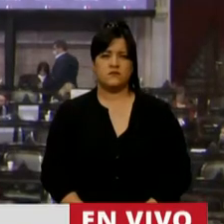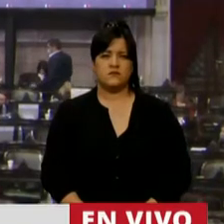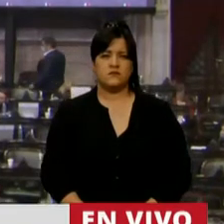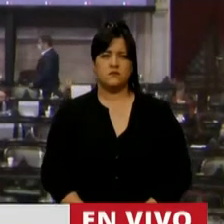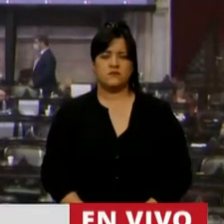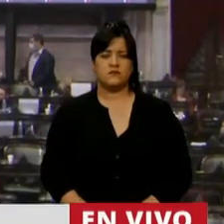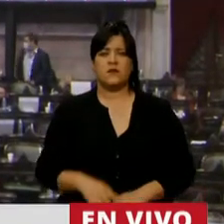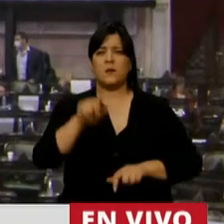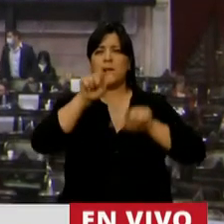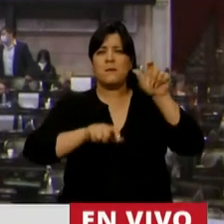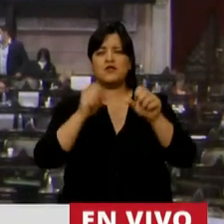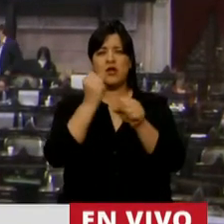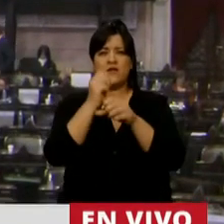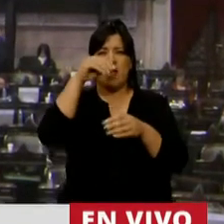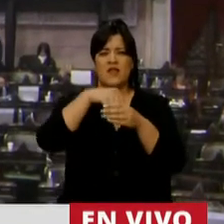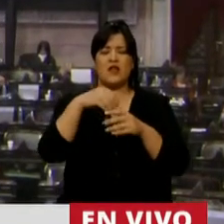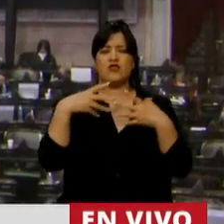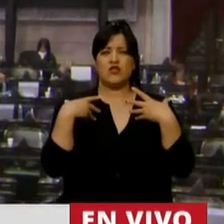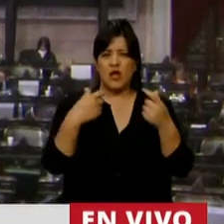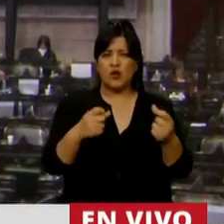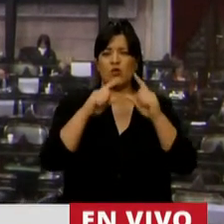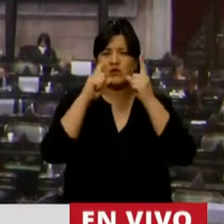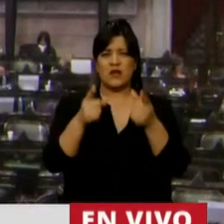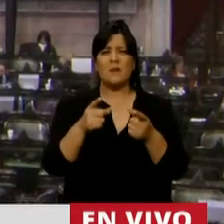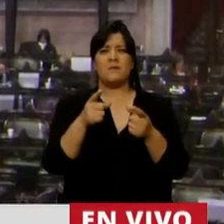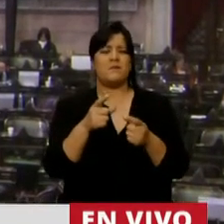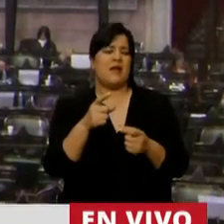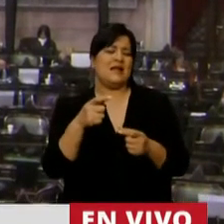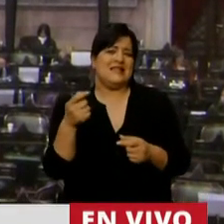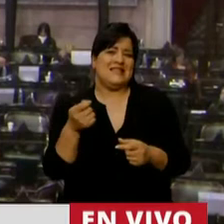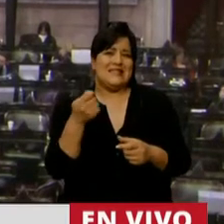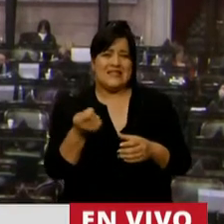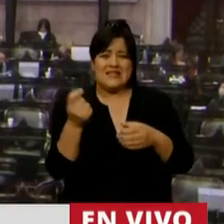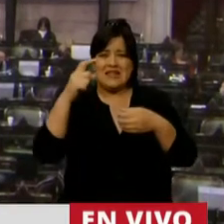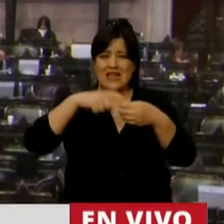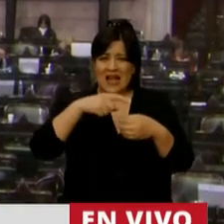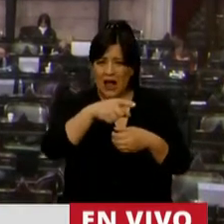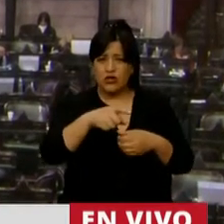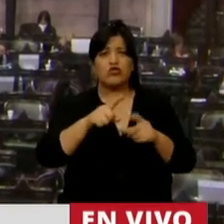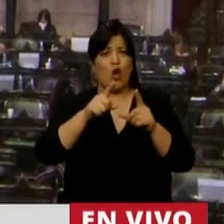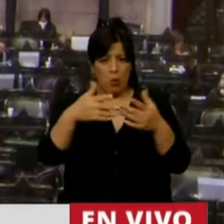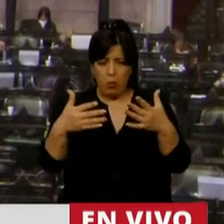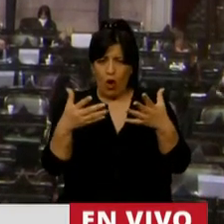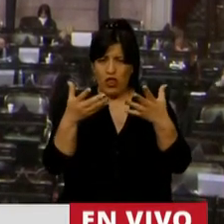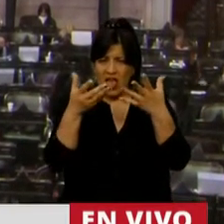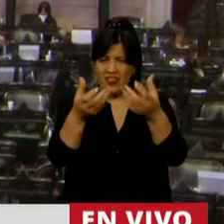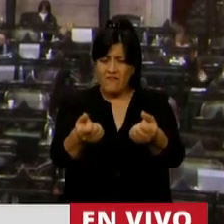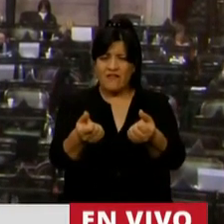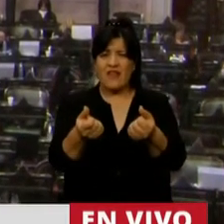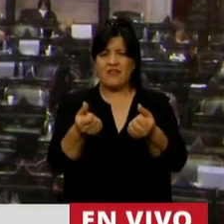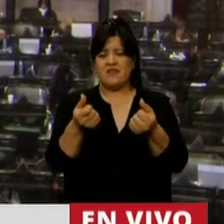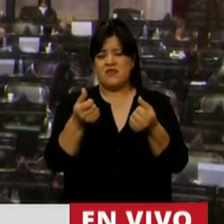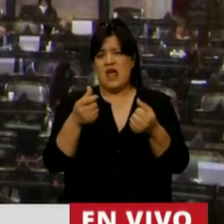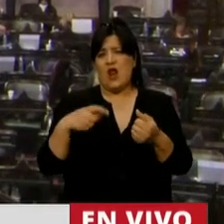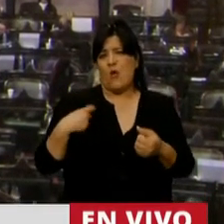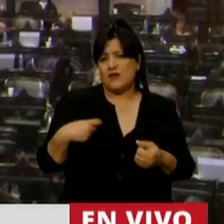...y también los sectores corporativos, y me refiero a los sectores sindicales, que muy bien podían defender su sistema de obras